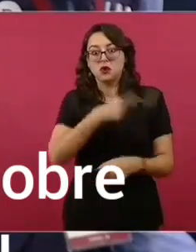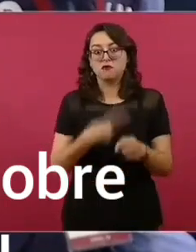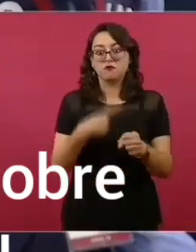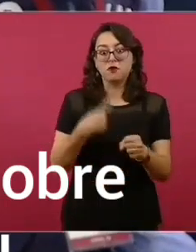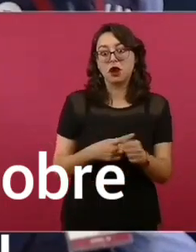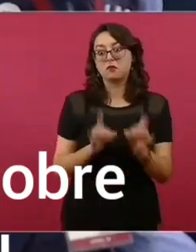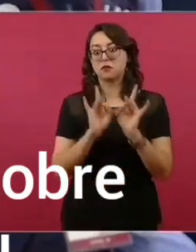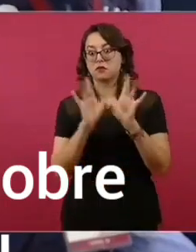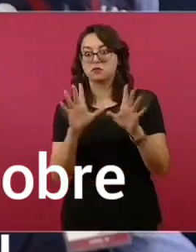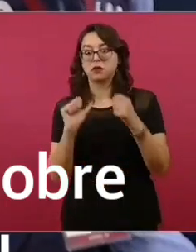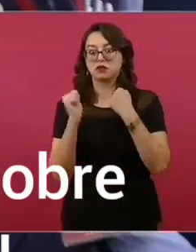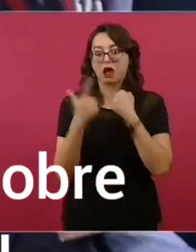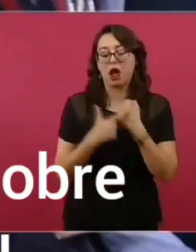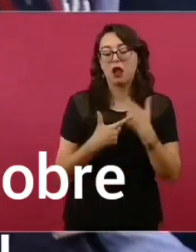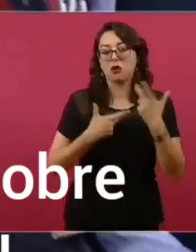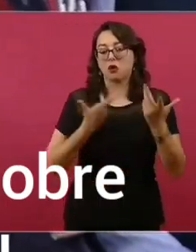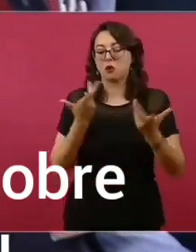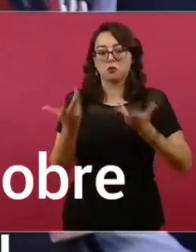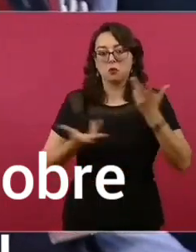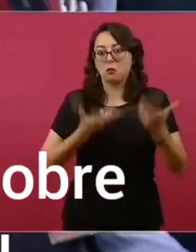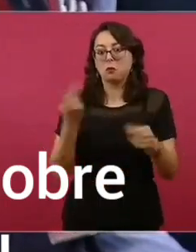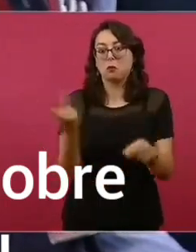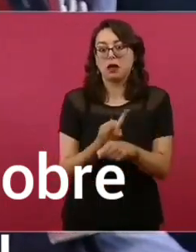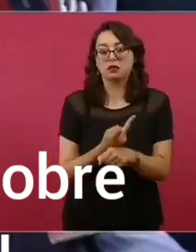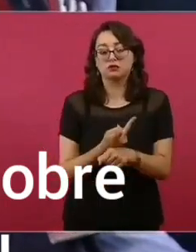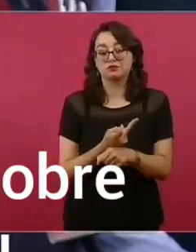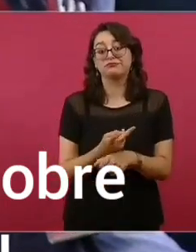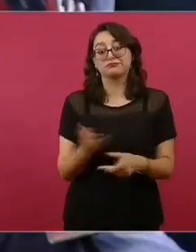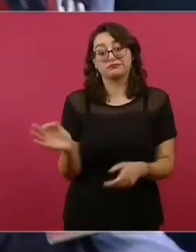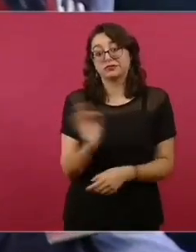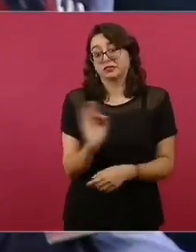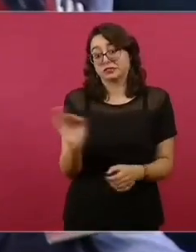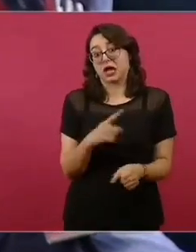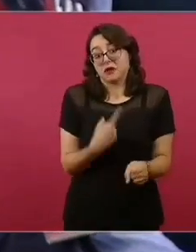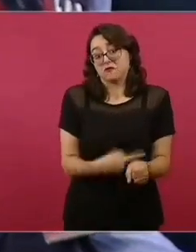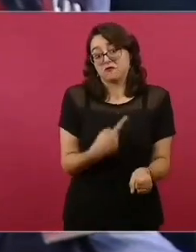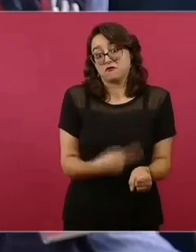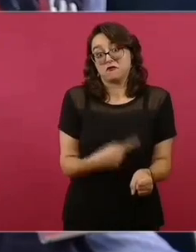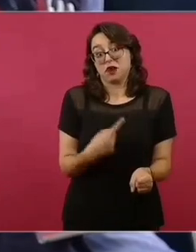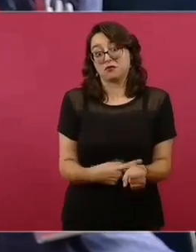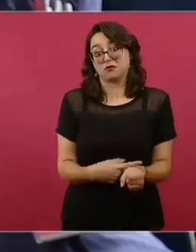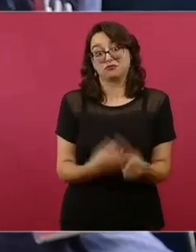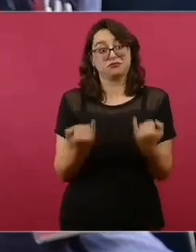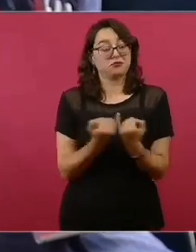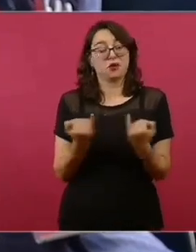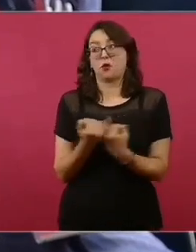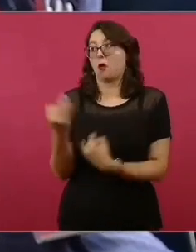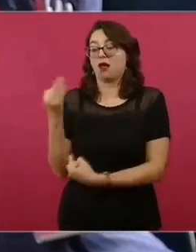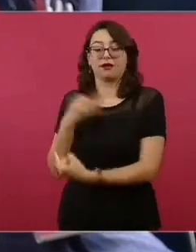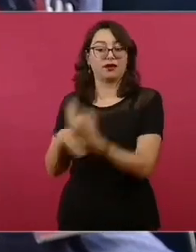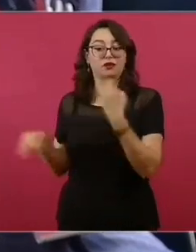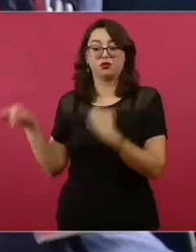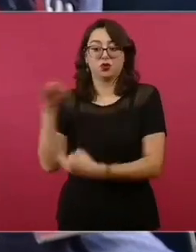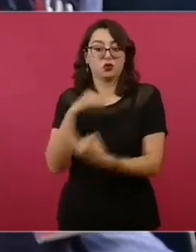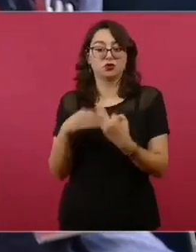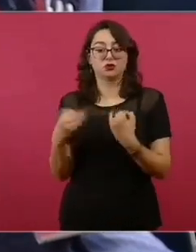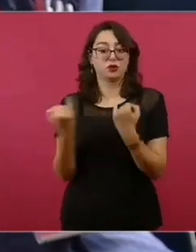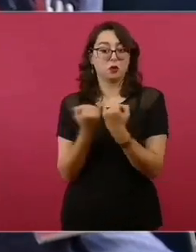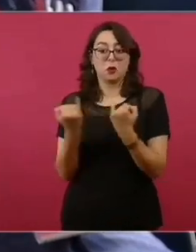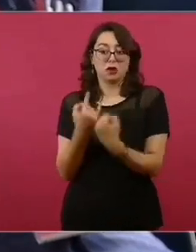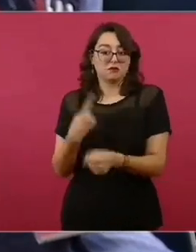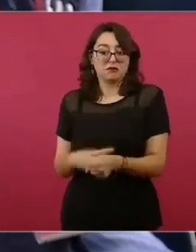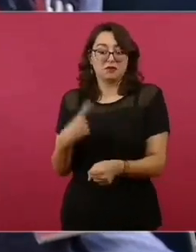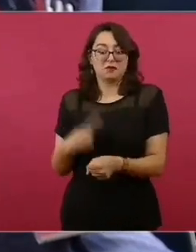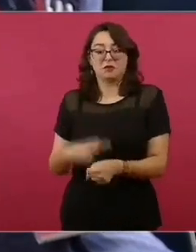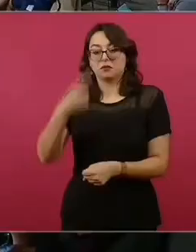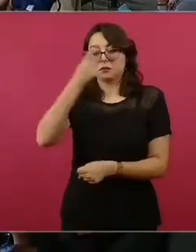Si se enferman, digamos, se van a estar enfermando como todos nosotros, como si nos diera influenza, pero no se prevé que haya